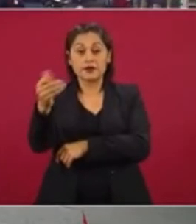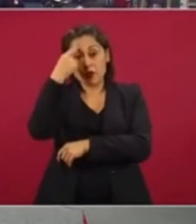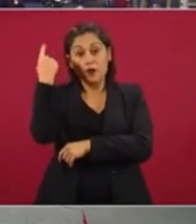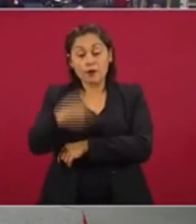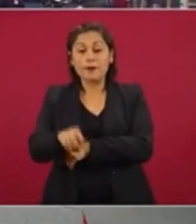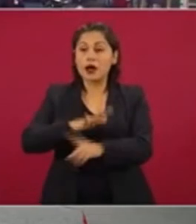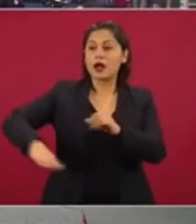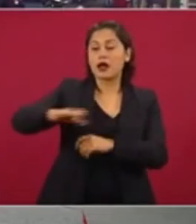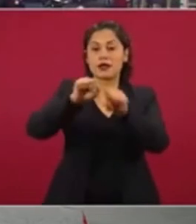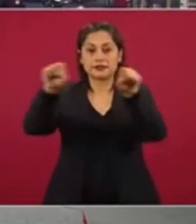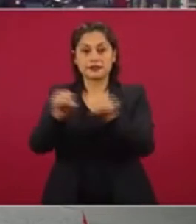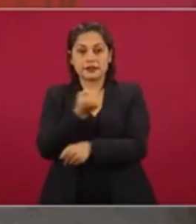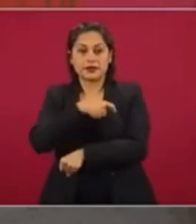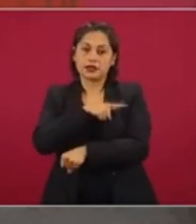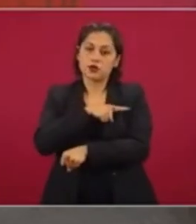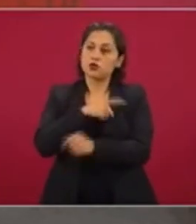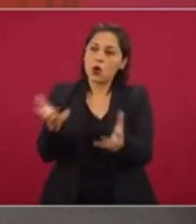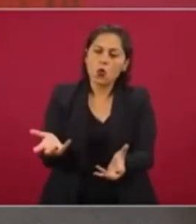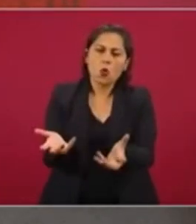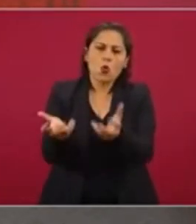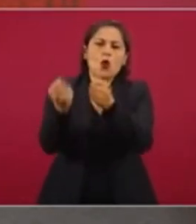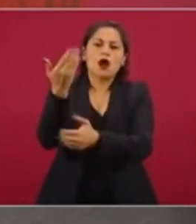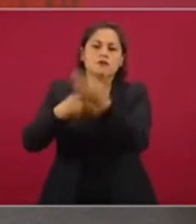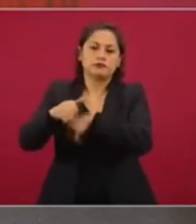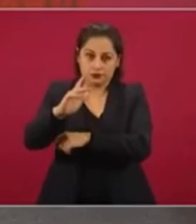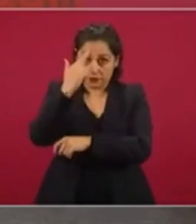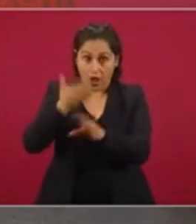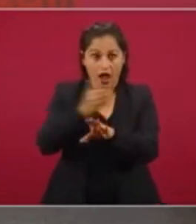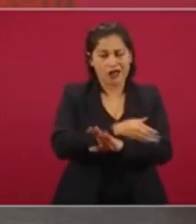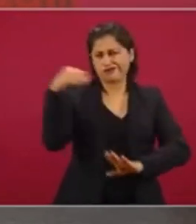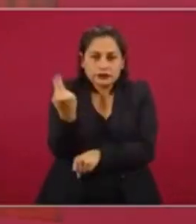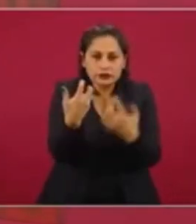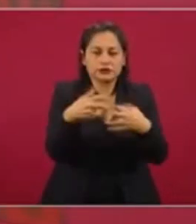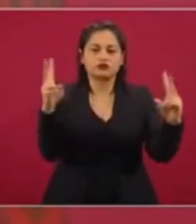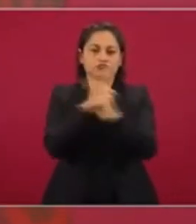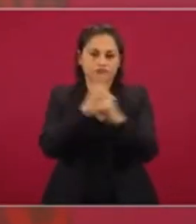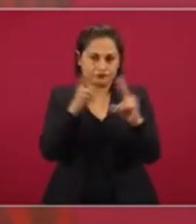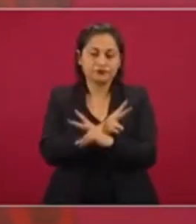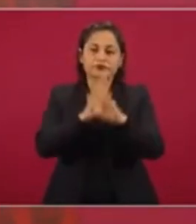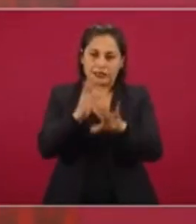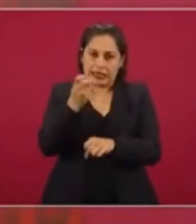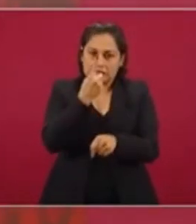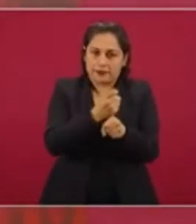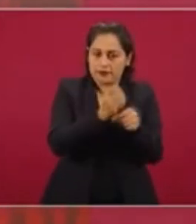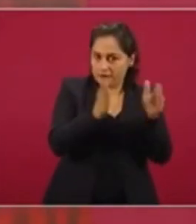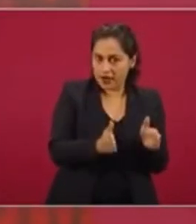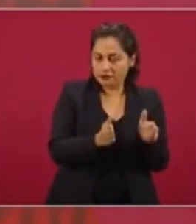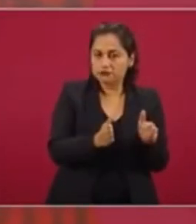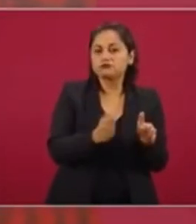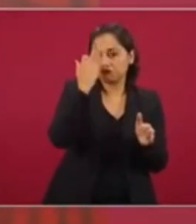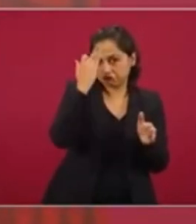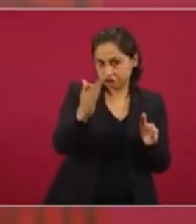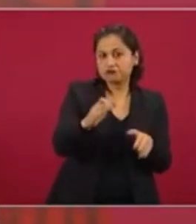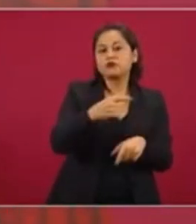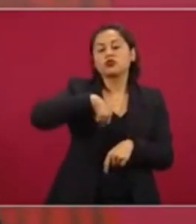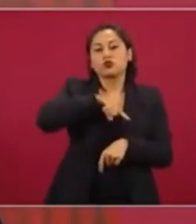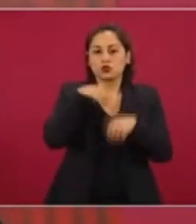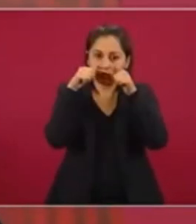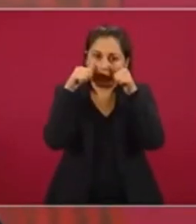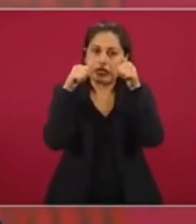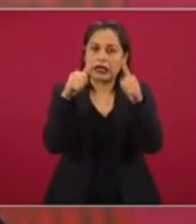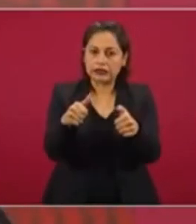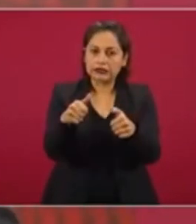el sistema de salud que estaba por los suelos. Hacemos toda la reconversión, comprar equipos, nos preparamos, veníamos para atender